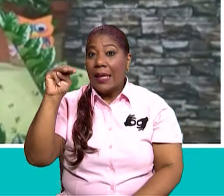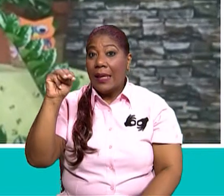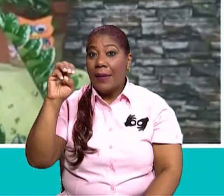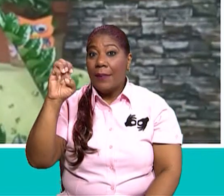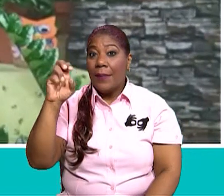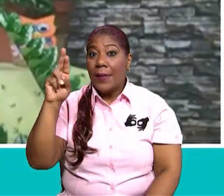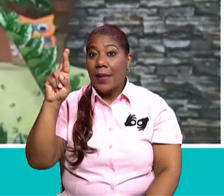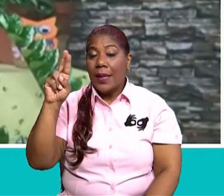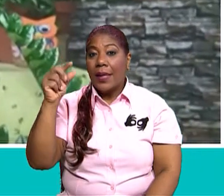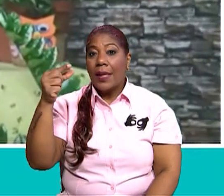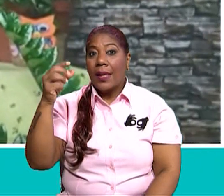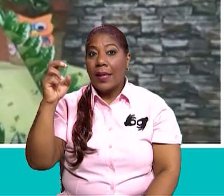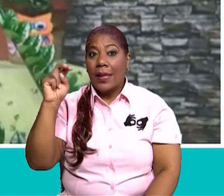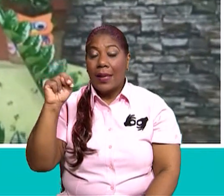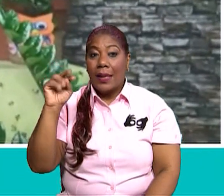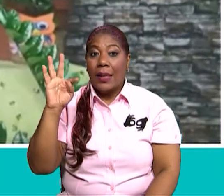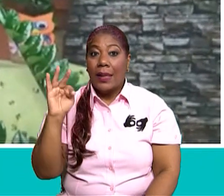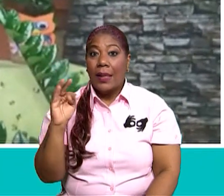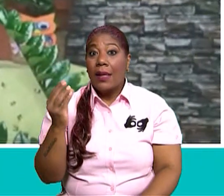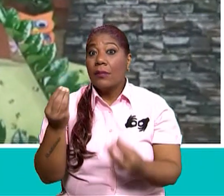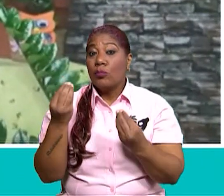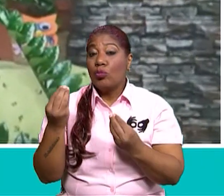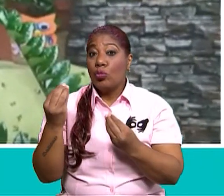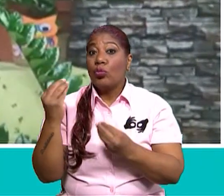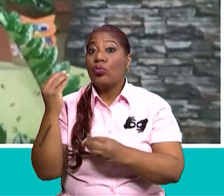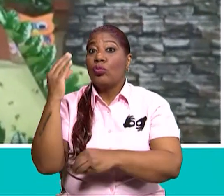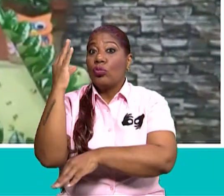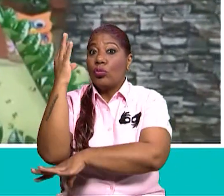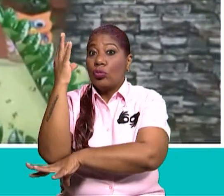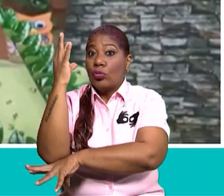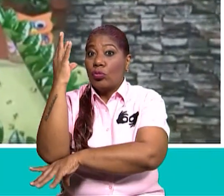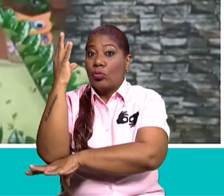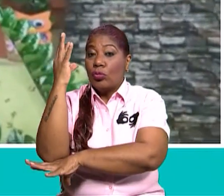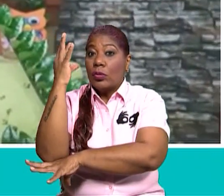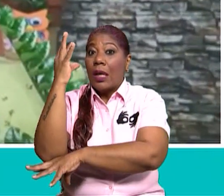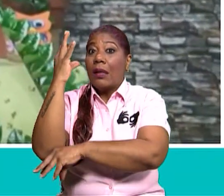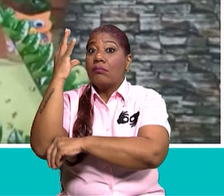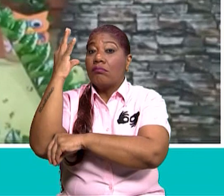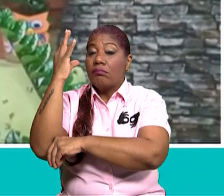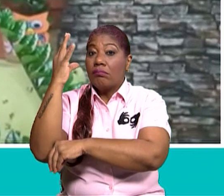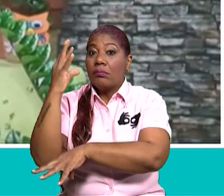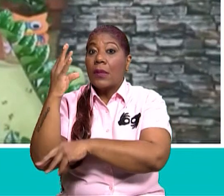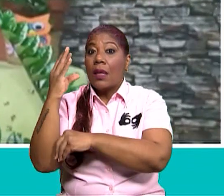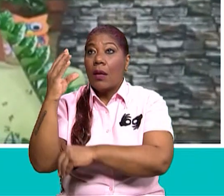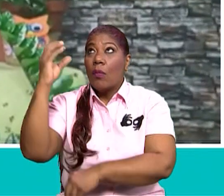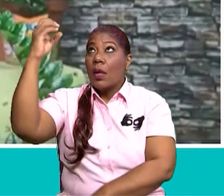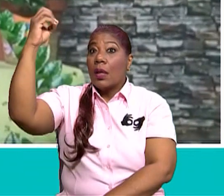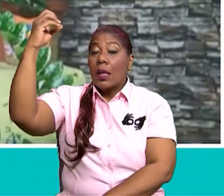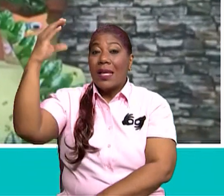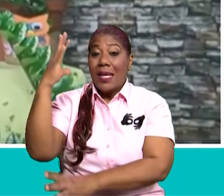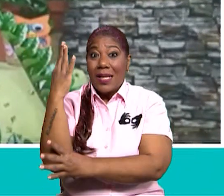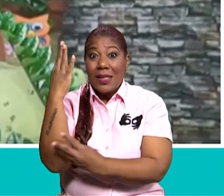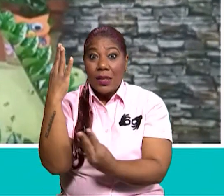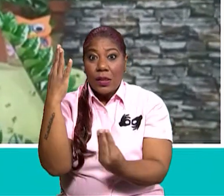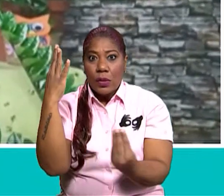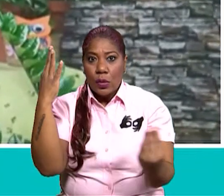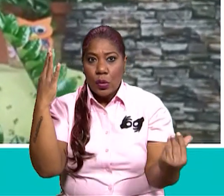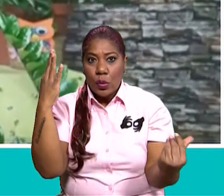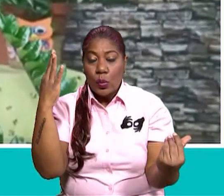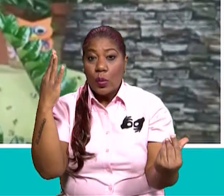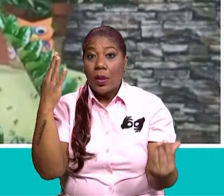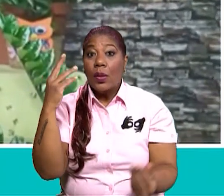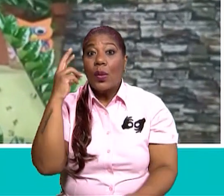Número uno, la cantidad de agua que el árbol tiene. Número dos, la calidad del suelo. Los suelos negros